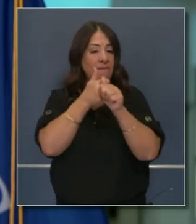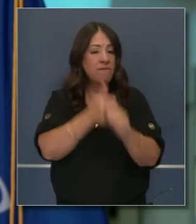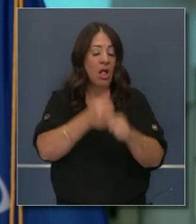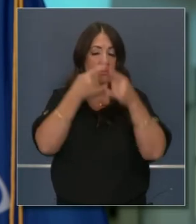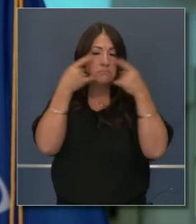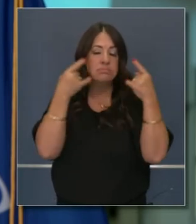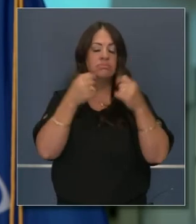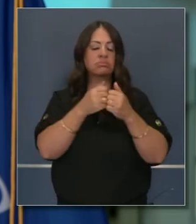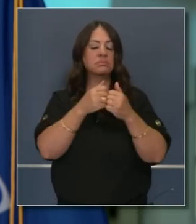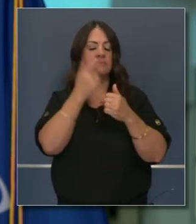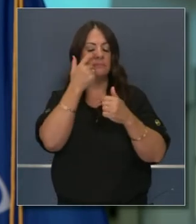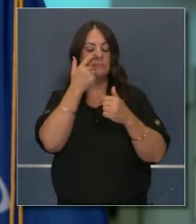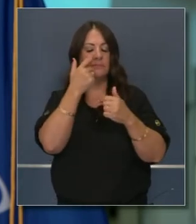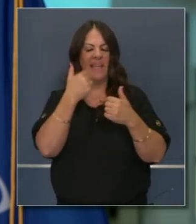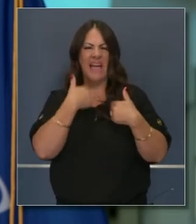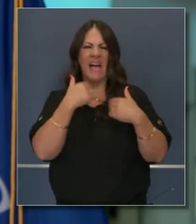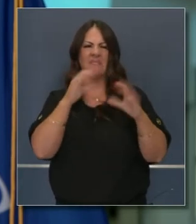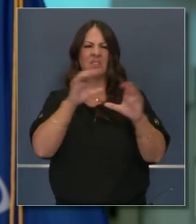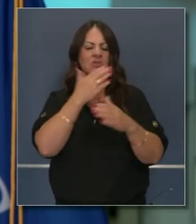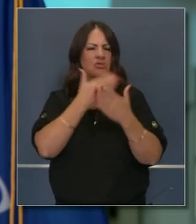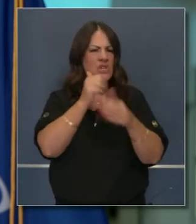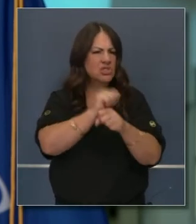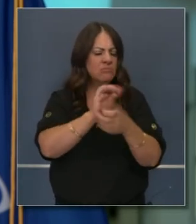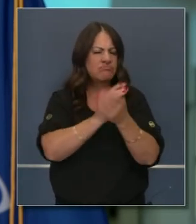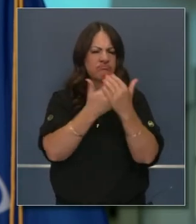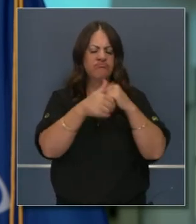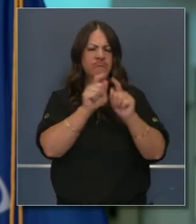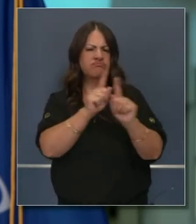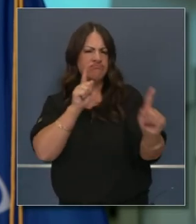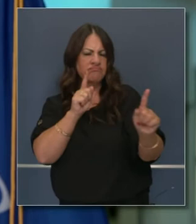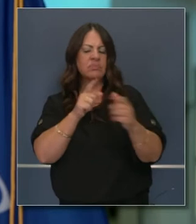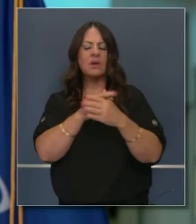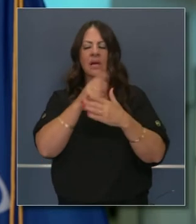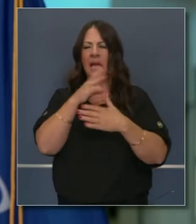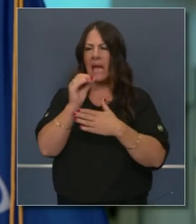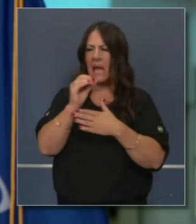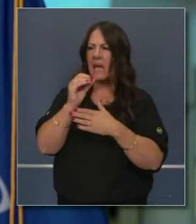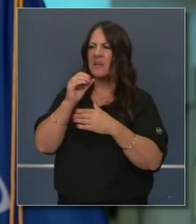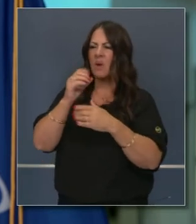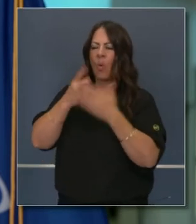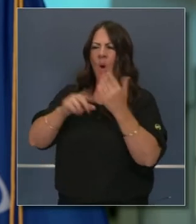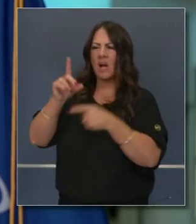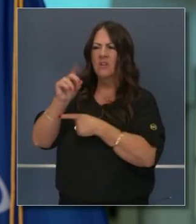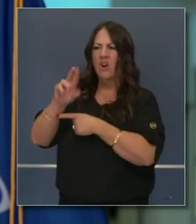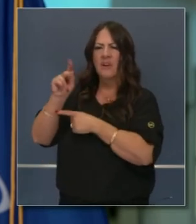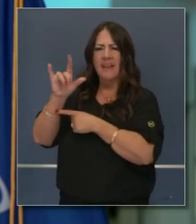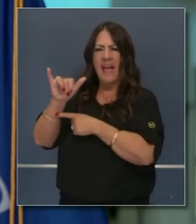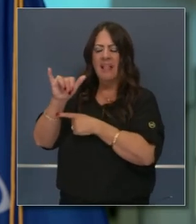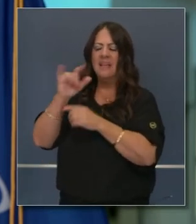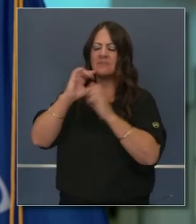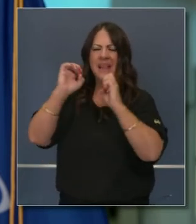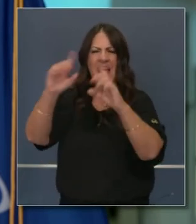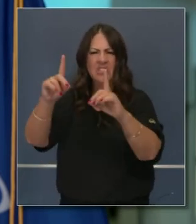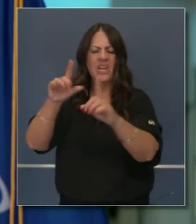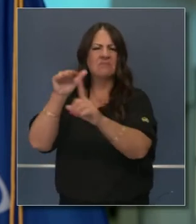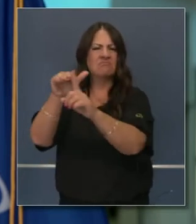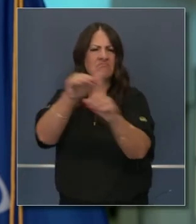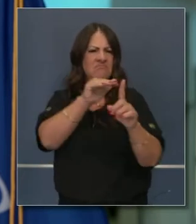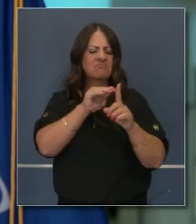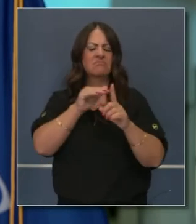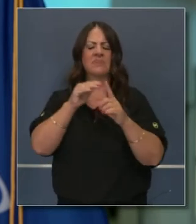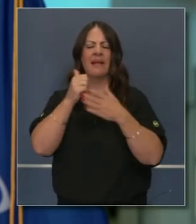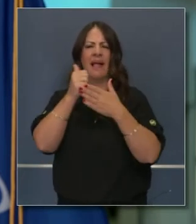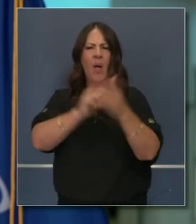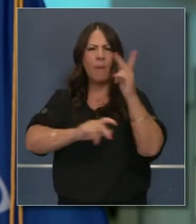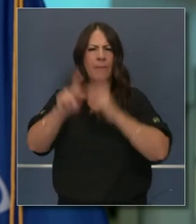reglas. Y en cuanto a las pruebas, cuarentena, etcétera. Todos esos esfuerzos los aplaudo y hemos trabajado muy bien en ese respecto.